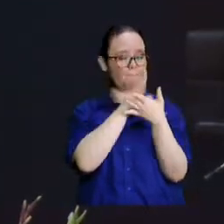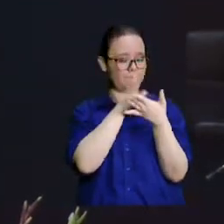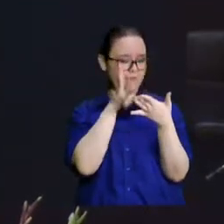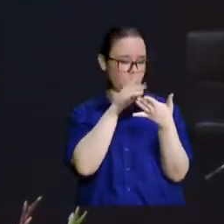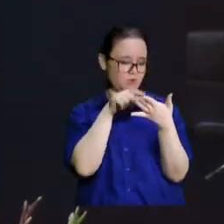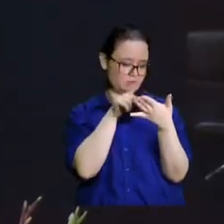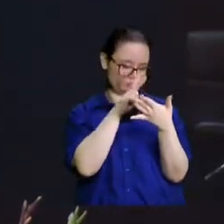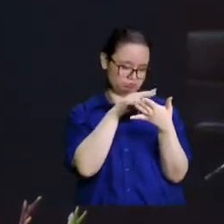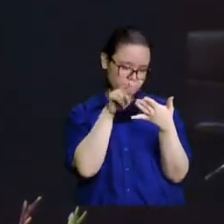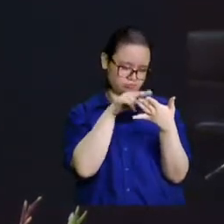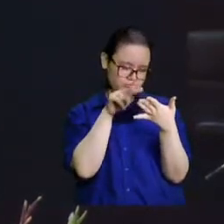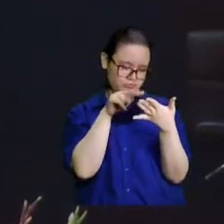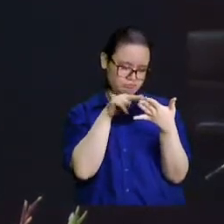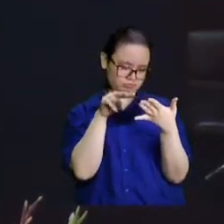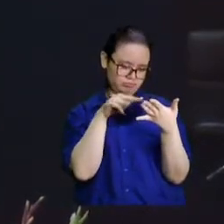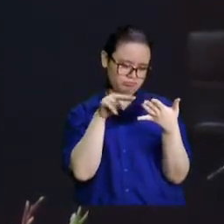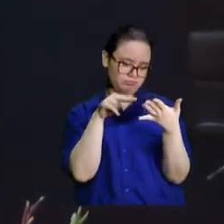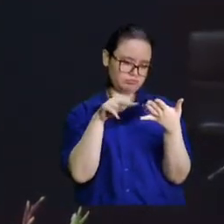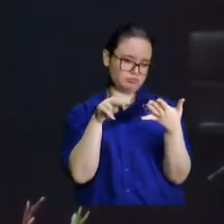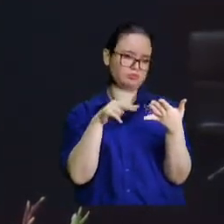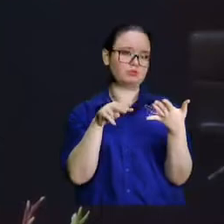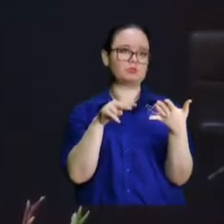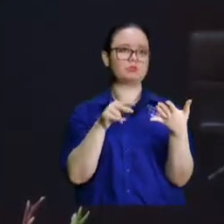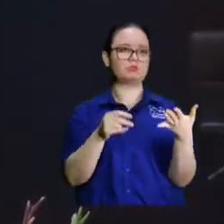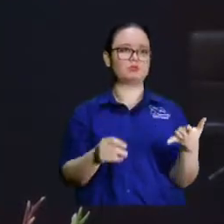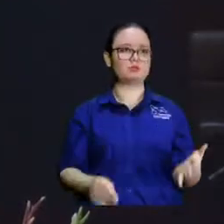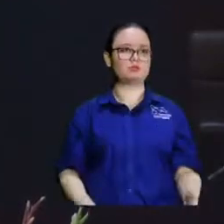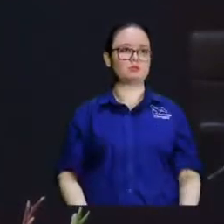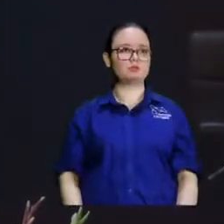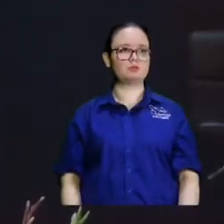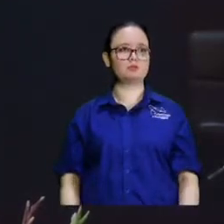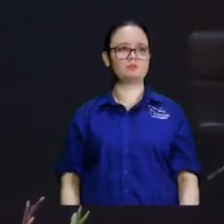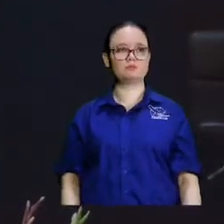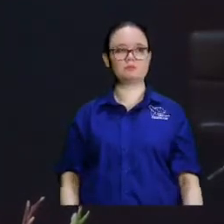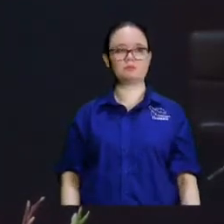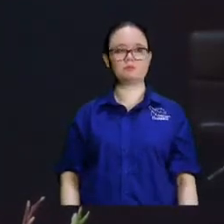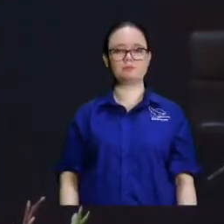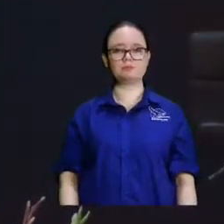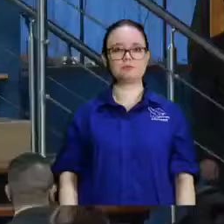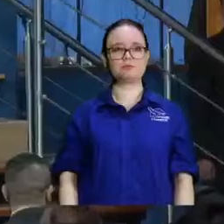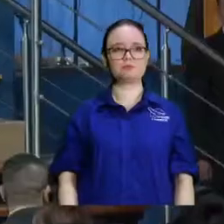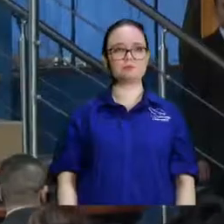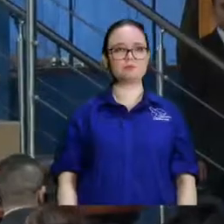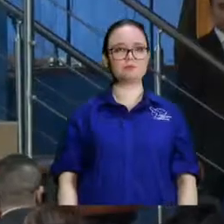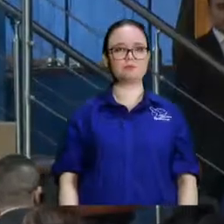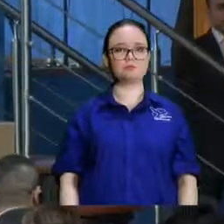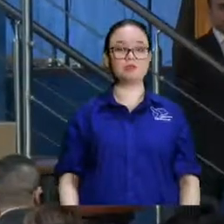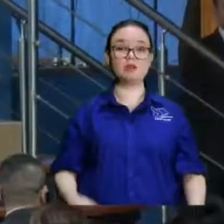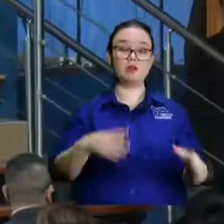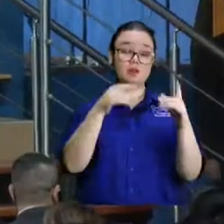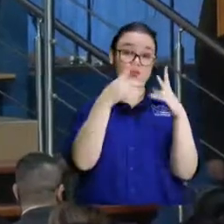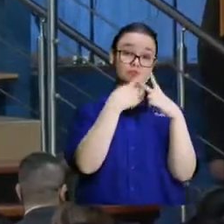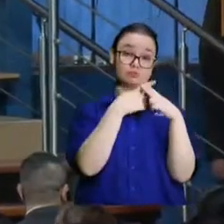perico de los palotes. ¡Pau!